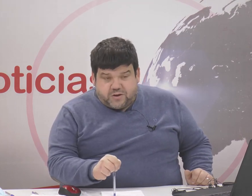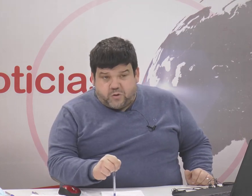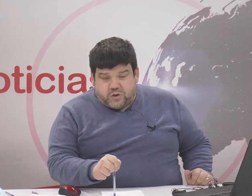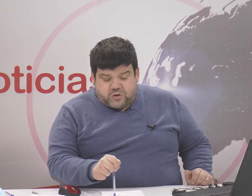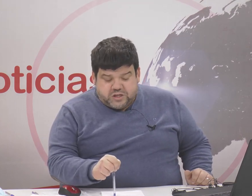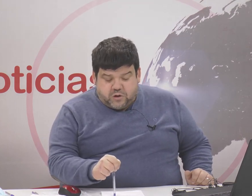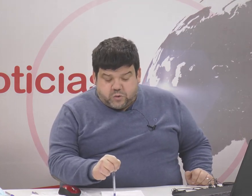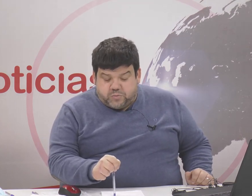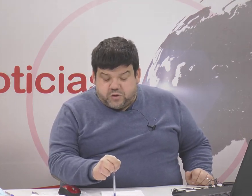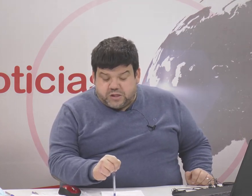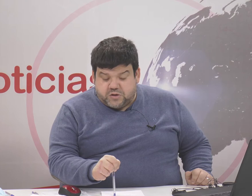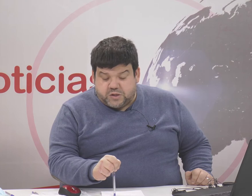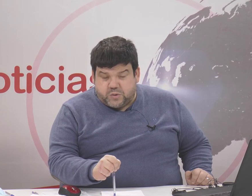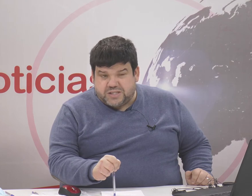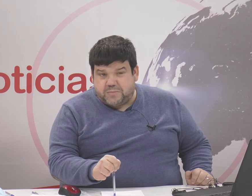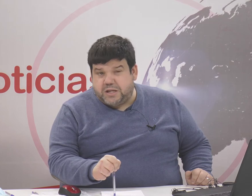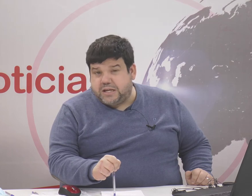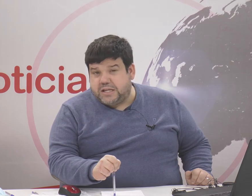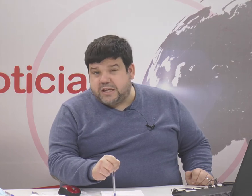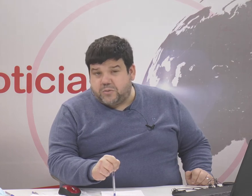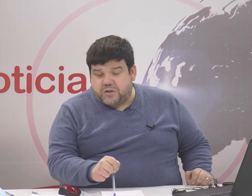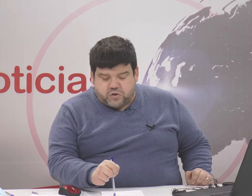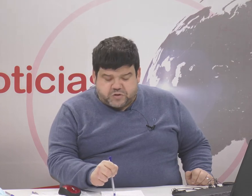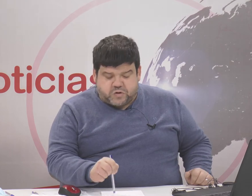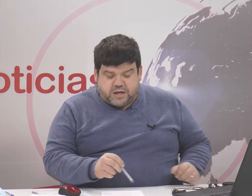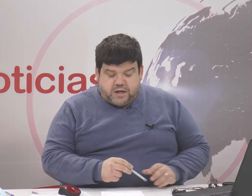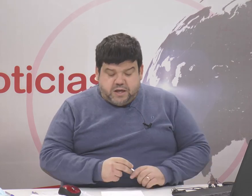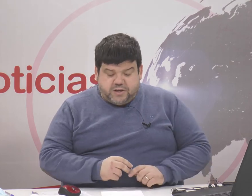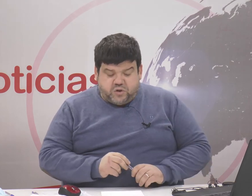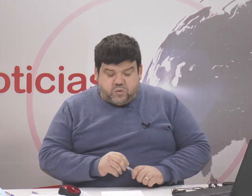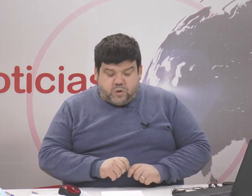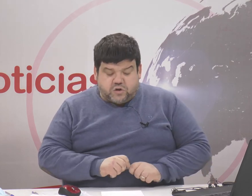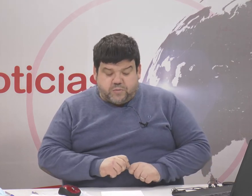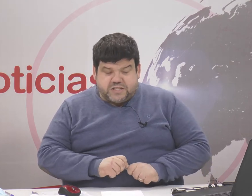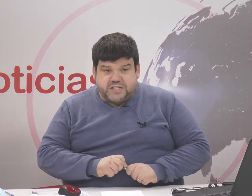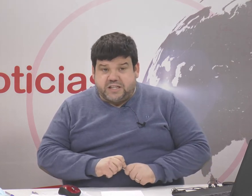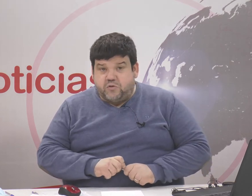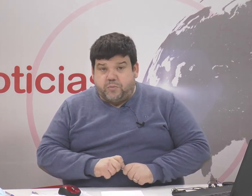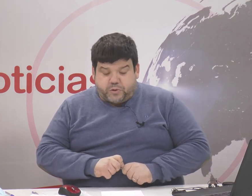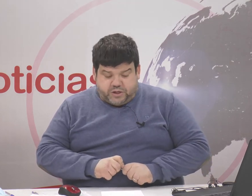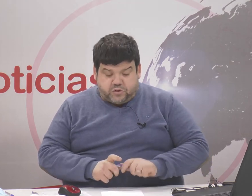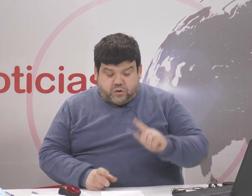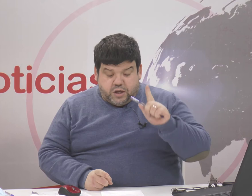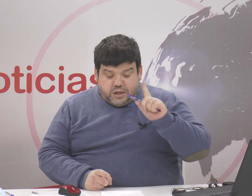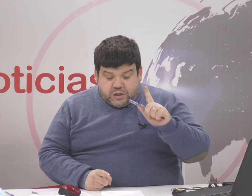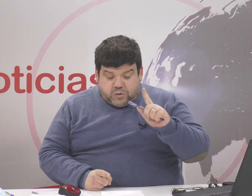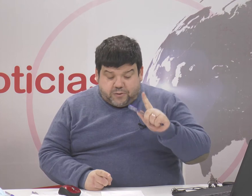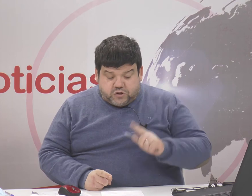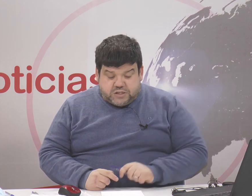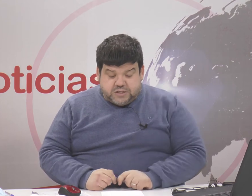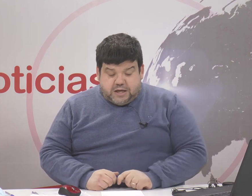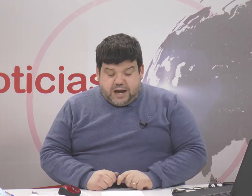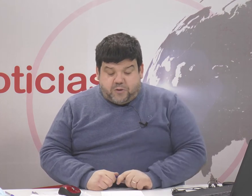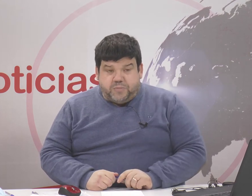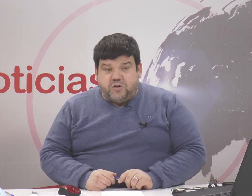suministrado dos dosis a dos millones ciento cincuenta seis mil quinientas noventa y ocho personas eso es un cuatro coma sesenta y uno por ciento y una